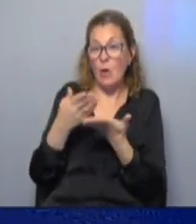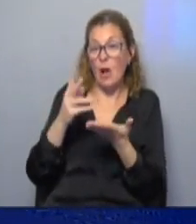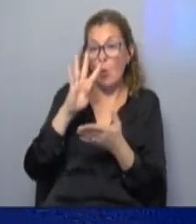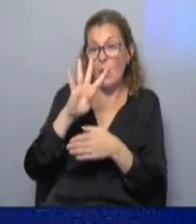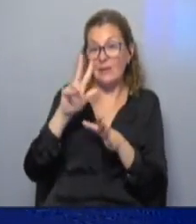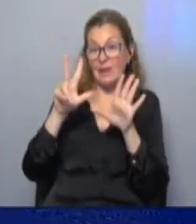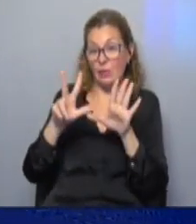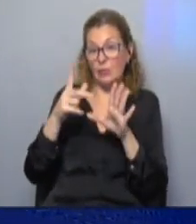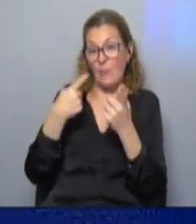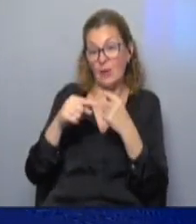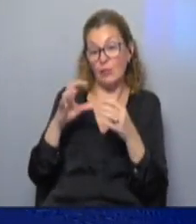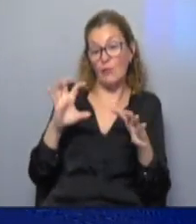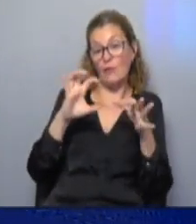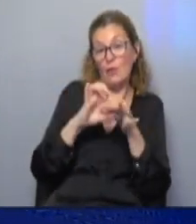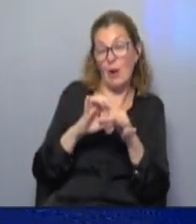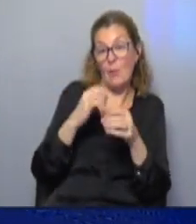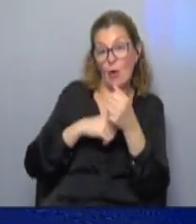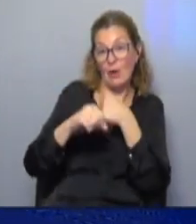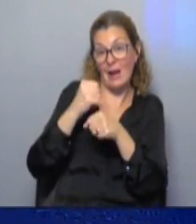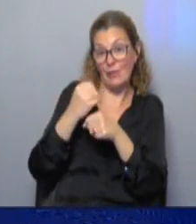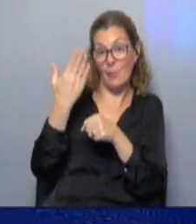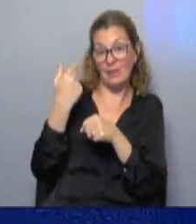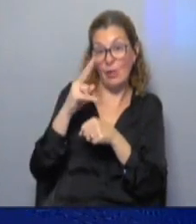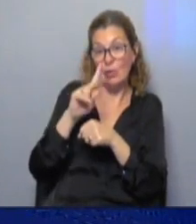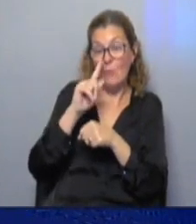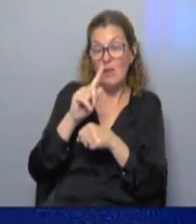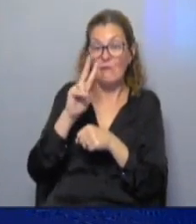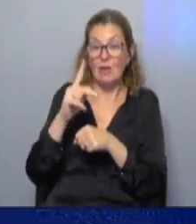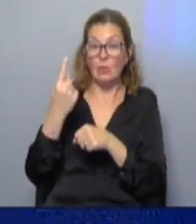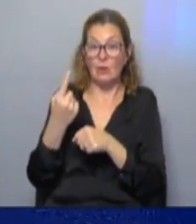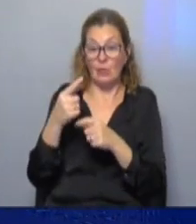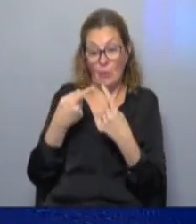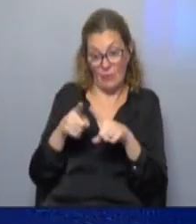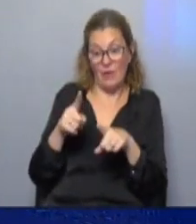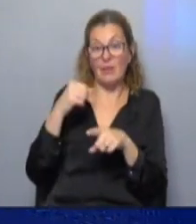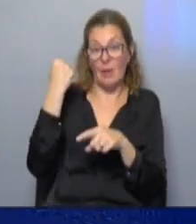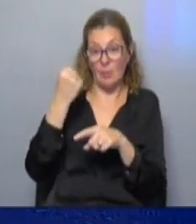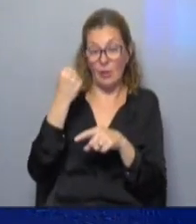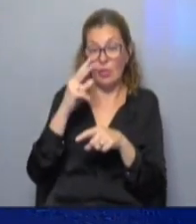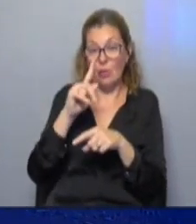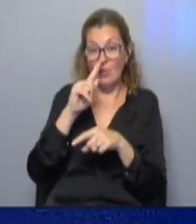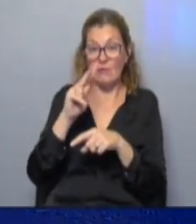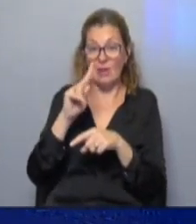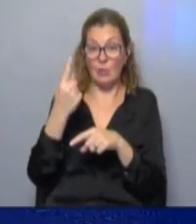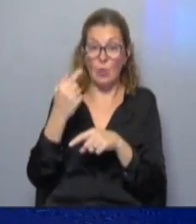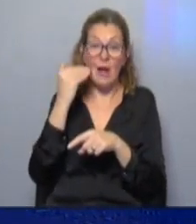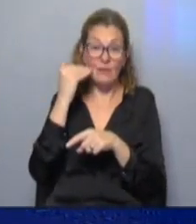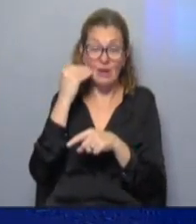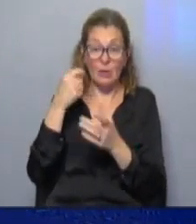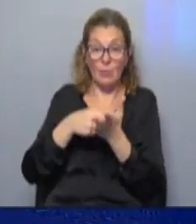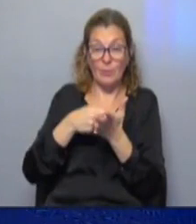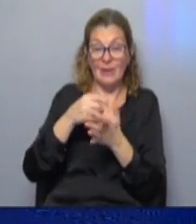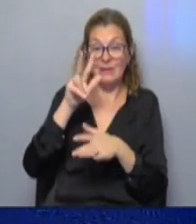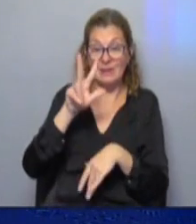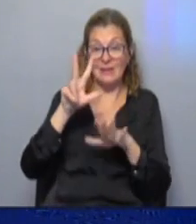sin embargo si lo vinculamos con el año pasado con 2021 ahí sí hay una diferencia importante porque en 2021 en abril costaba